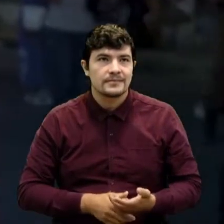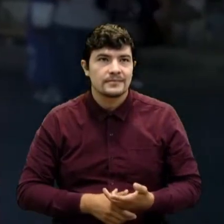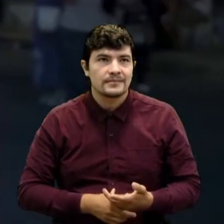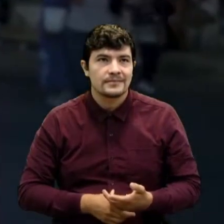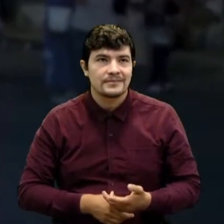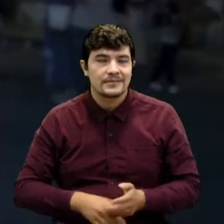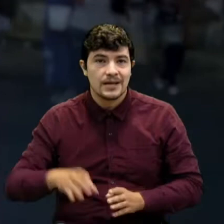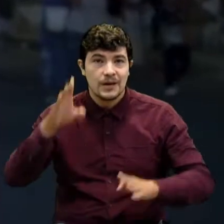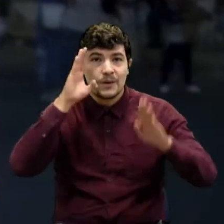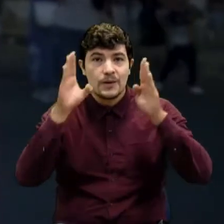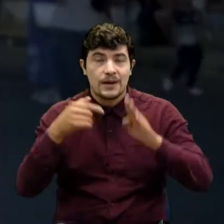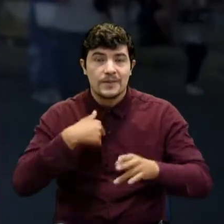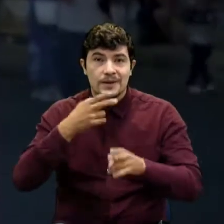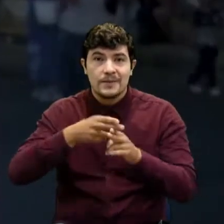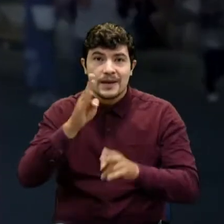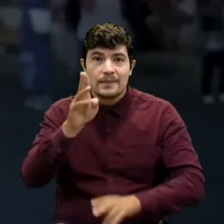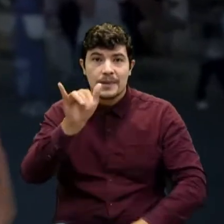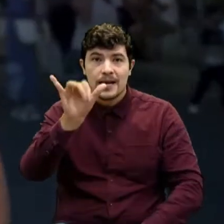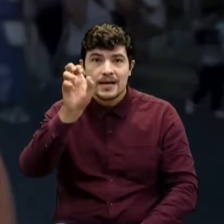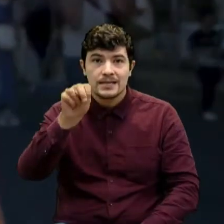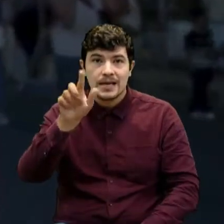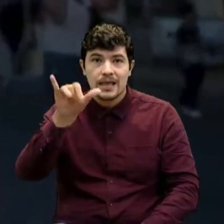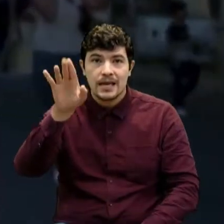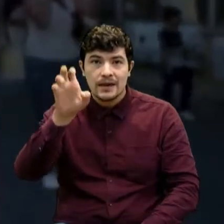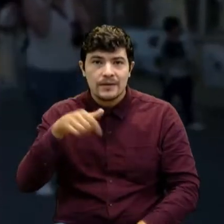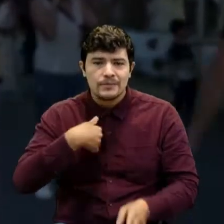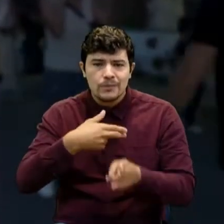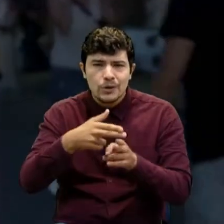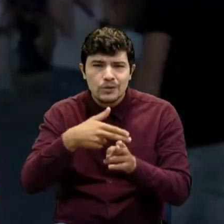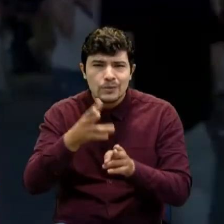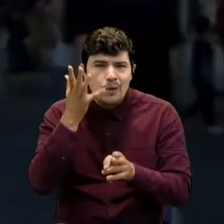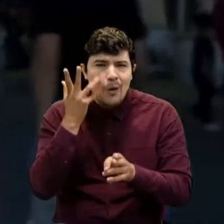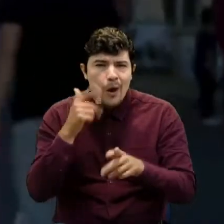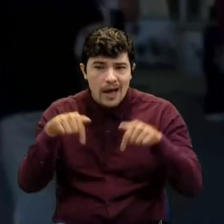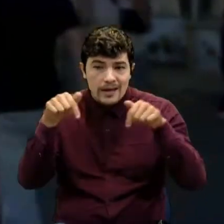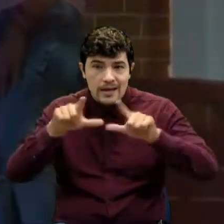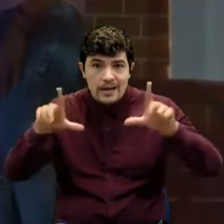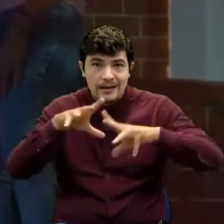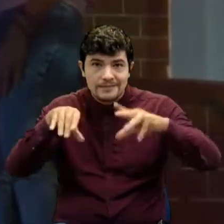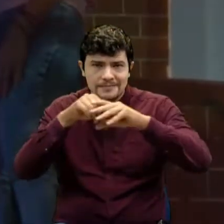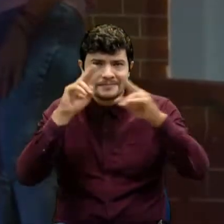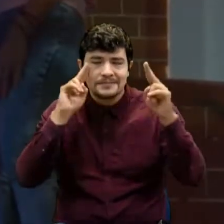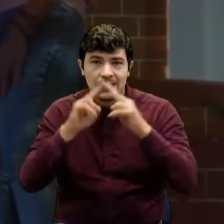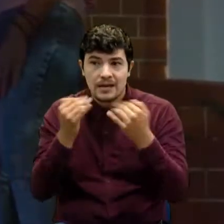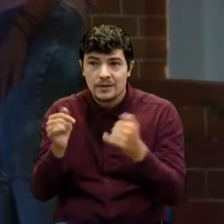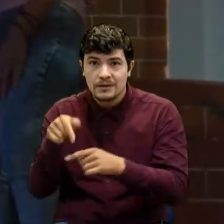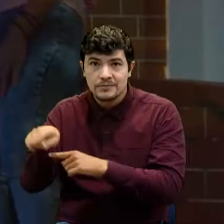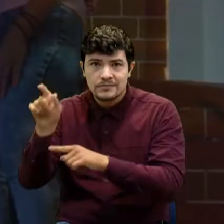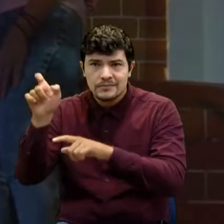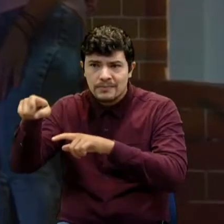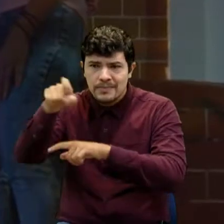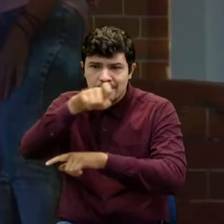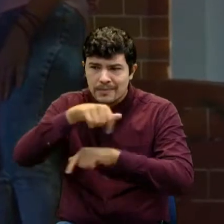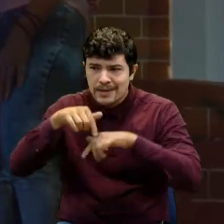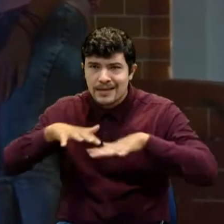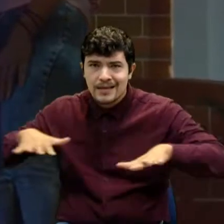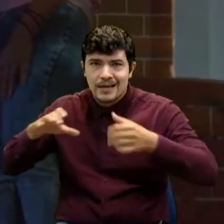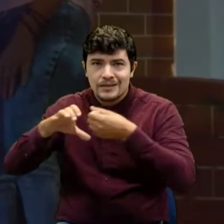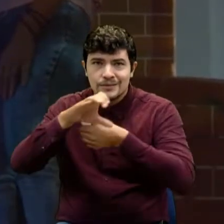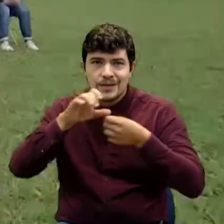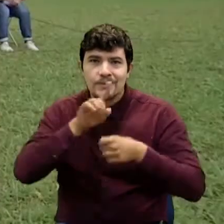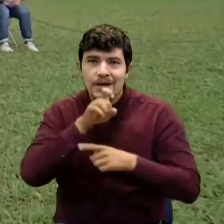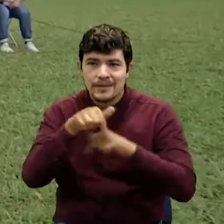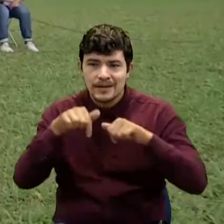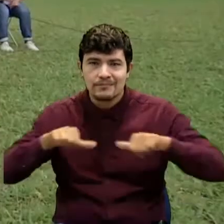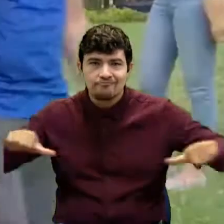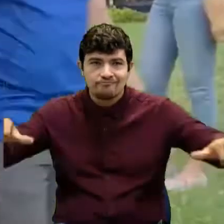Libre y los invito a que vean Libre y Ocupado estamos aquí a pocos días por el Canal TRO La serie fue grabada en diferentes escenarios de Bucaramanga